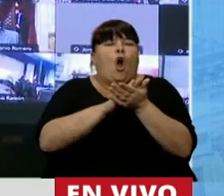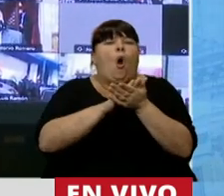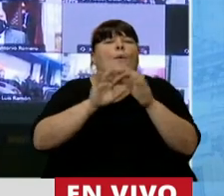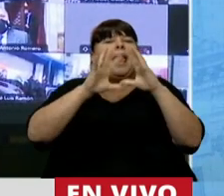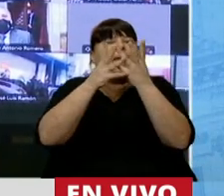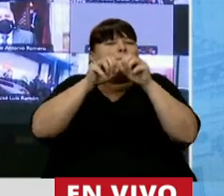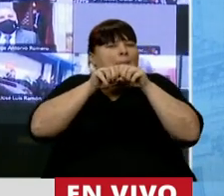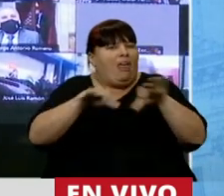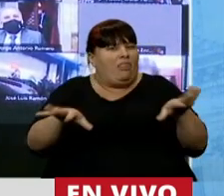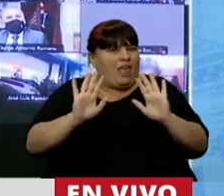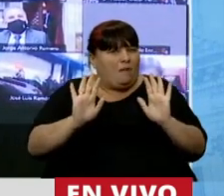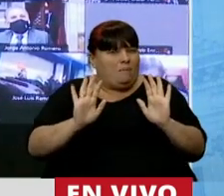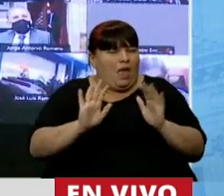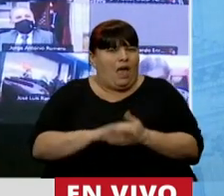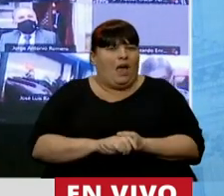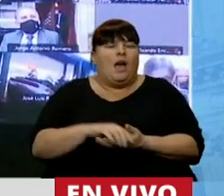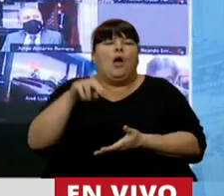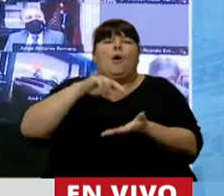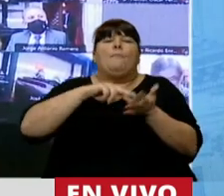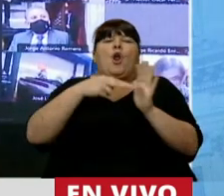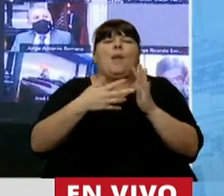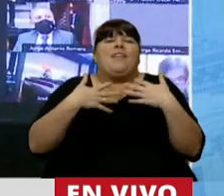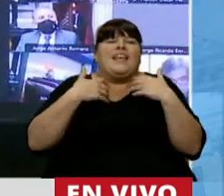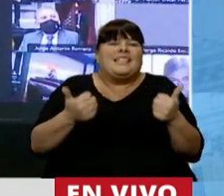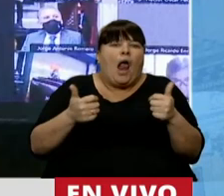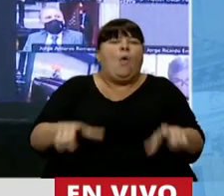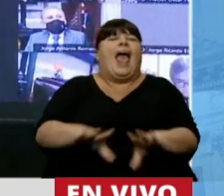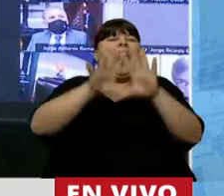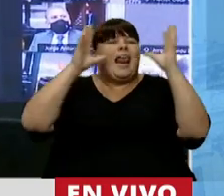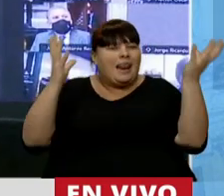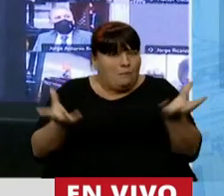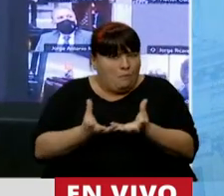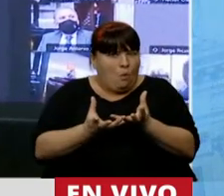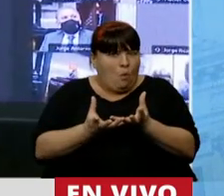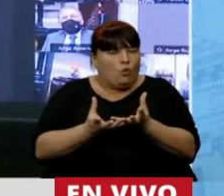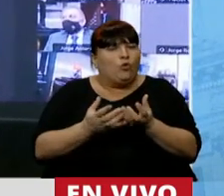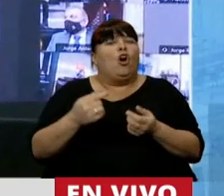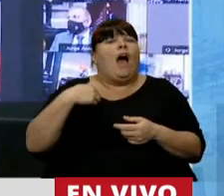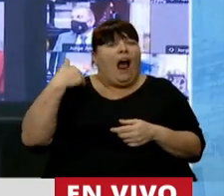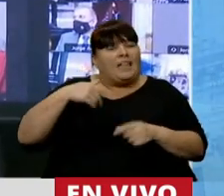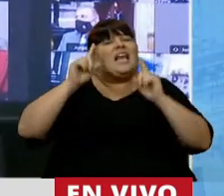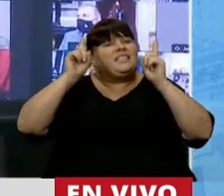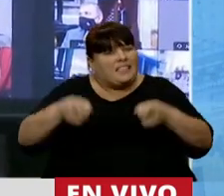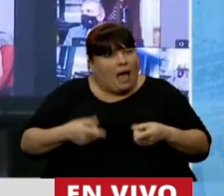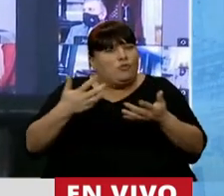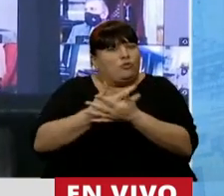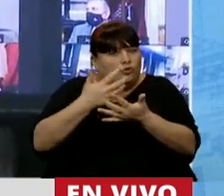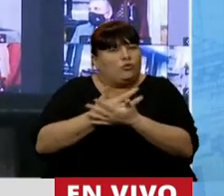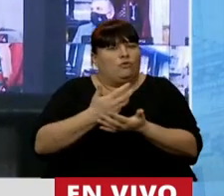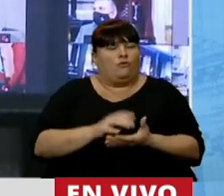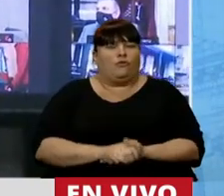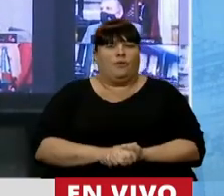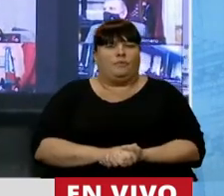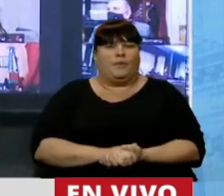pandemia, un problema de salud mundial que nos está afectando y que nos está golpeando,